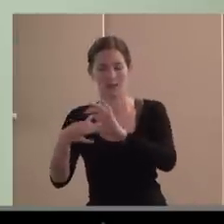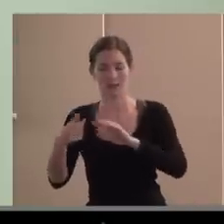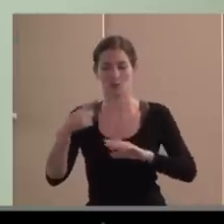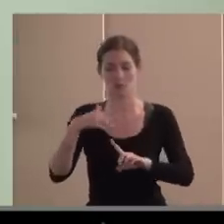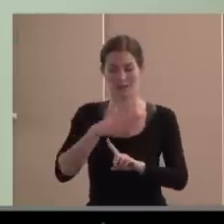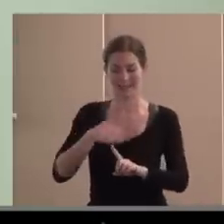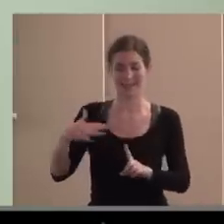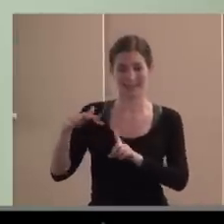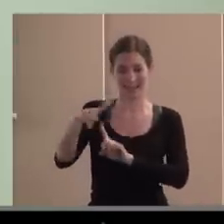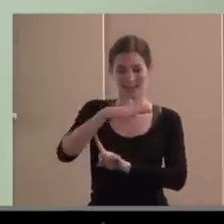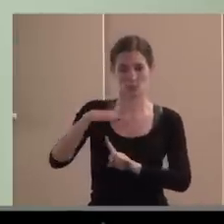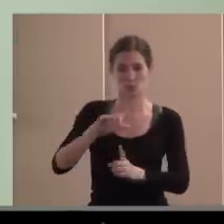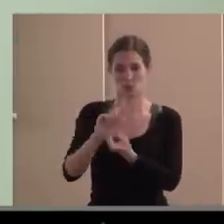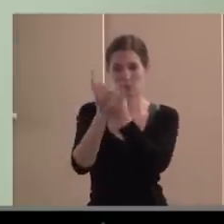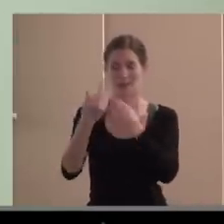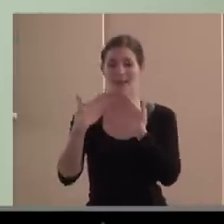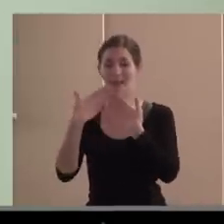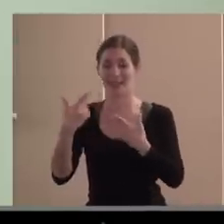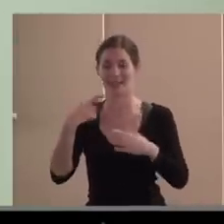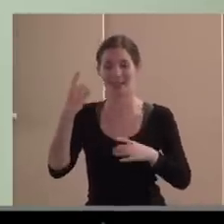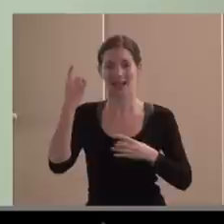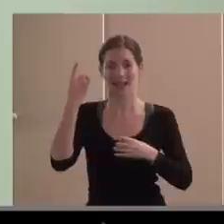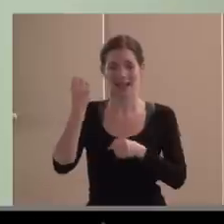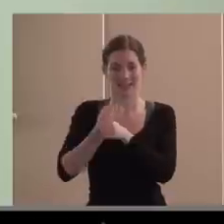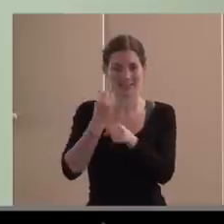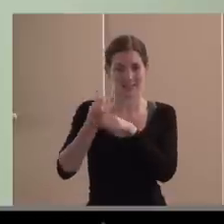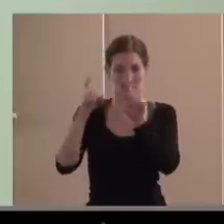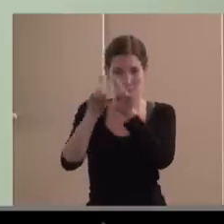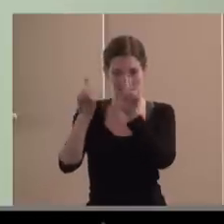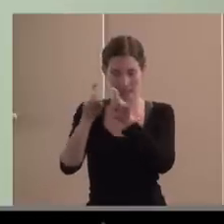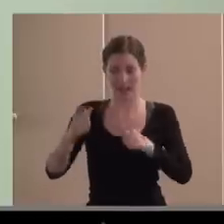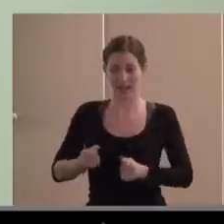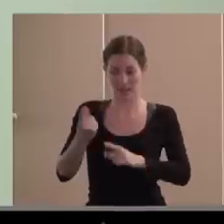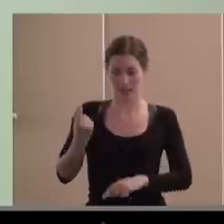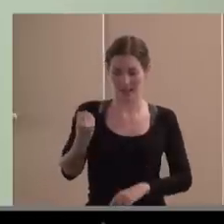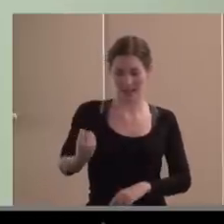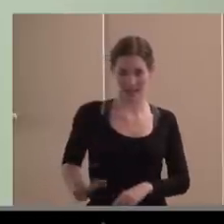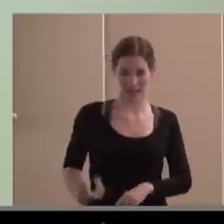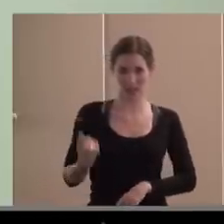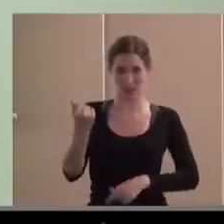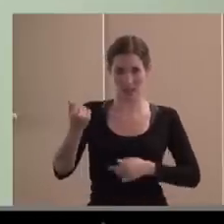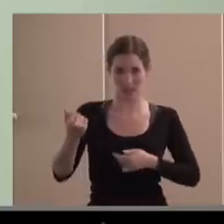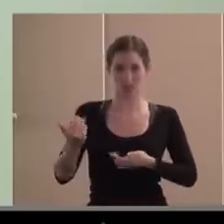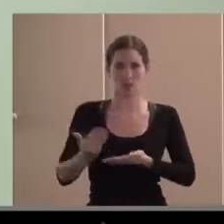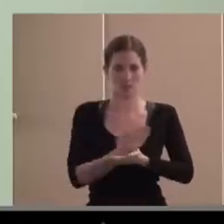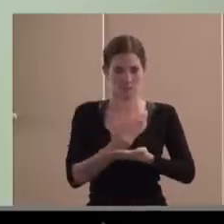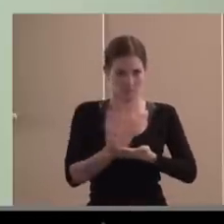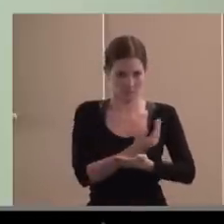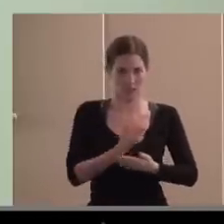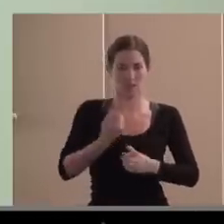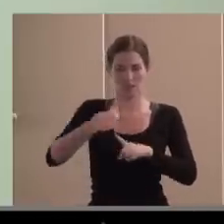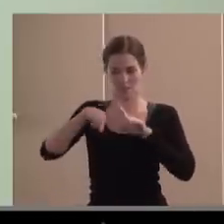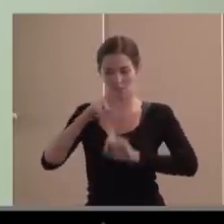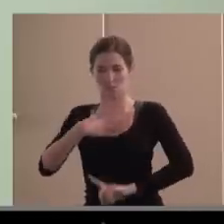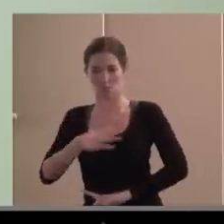laboral, de la actividad empresarial, que genera riqueza, que genera excedentes y, por tanto, también retornos, que genera bienes sociales,